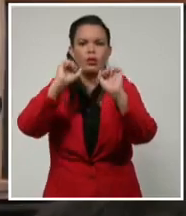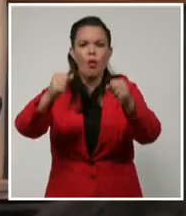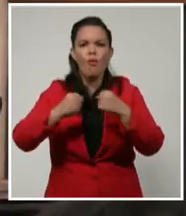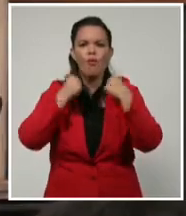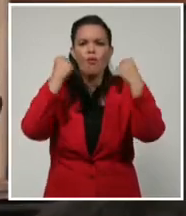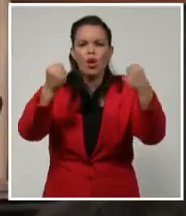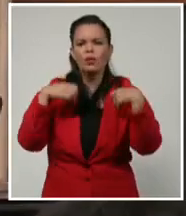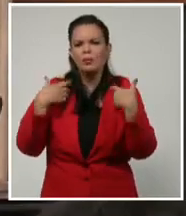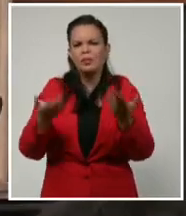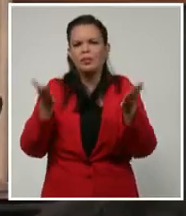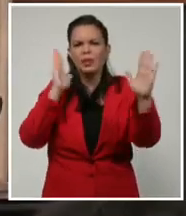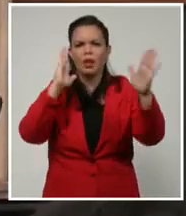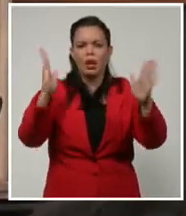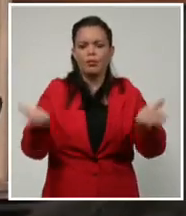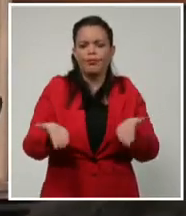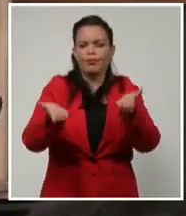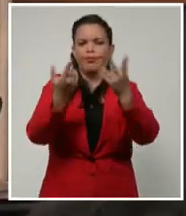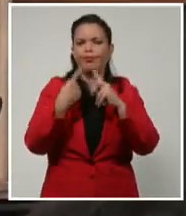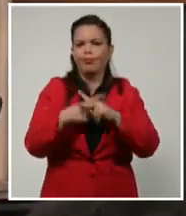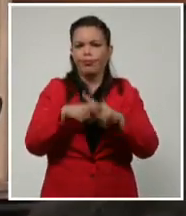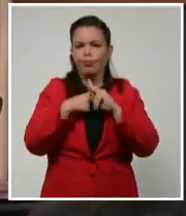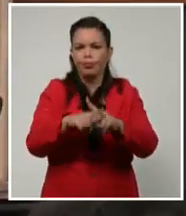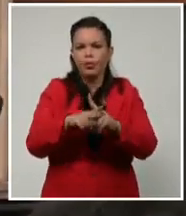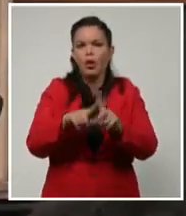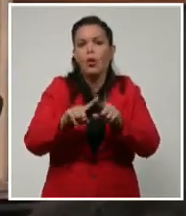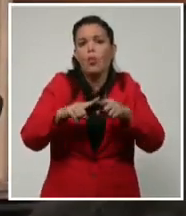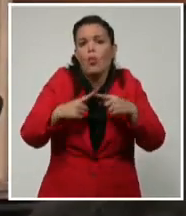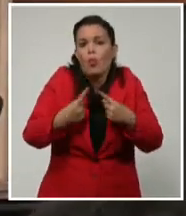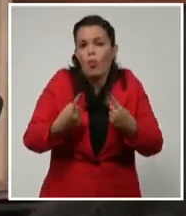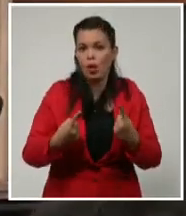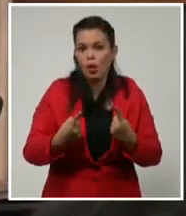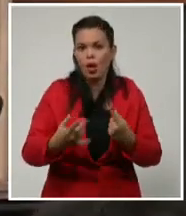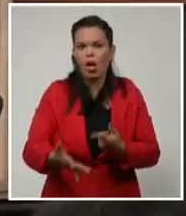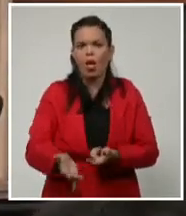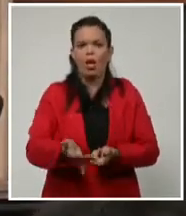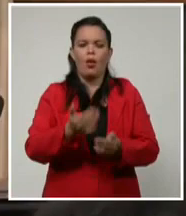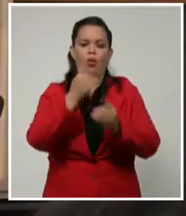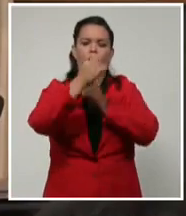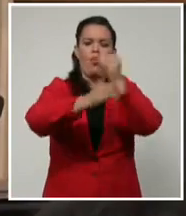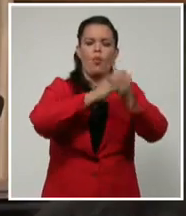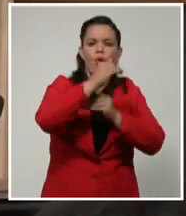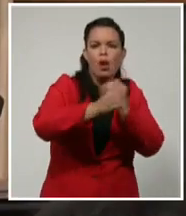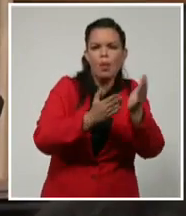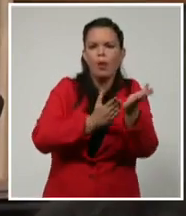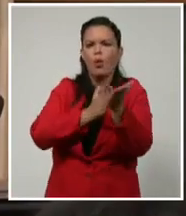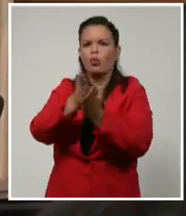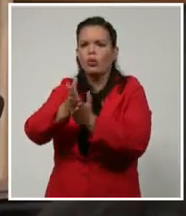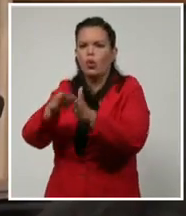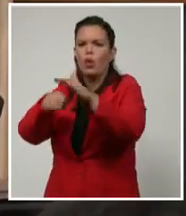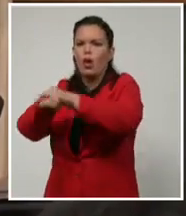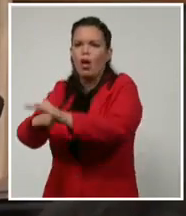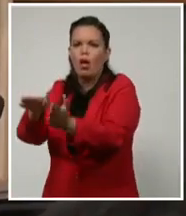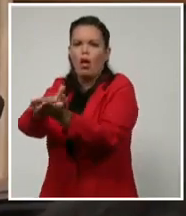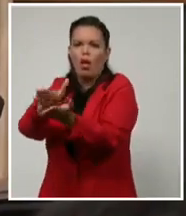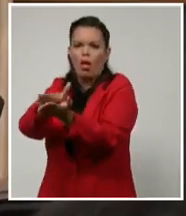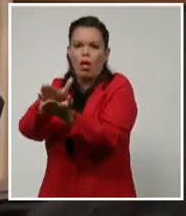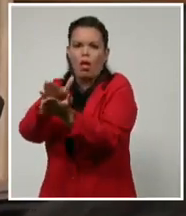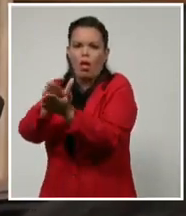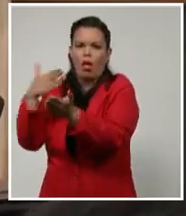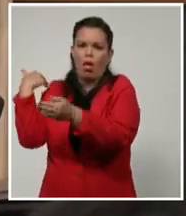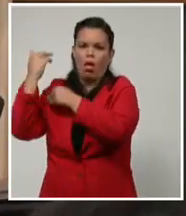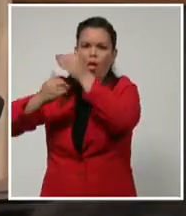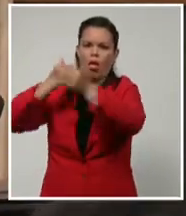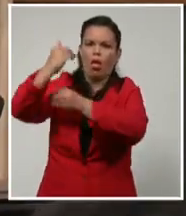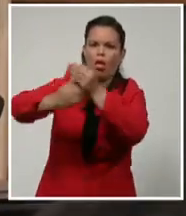para evitar que estas afectaciones se sigan sumando a las que ya tenemos atrasadas, y la